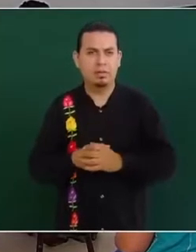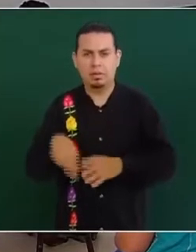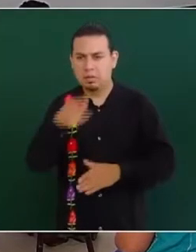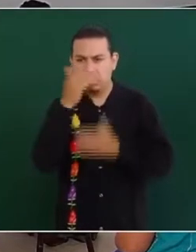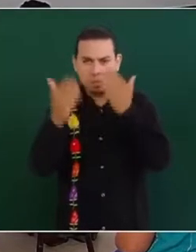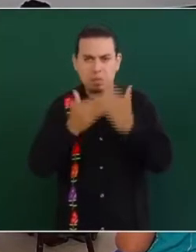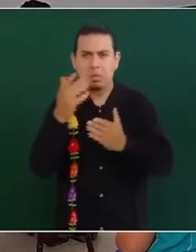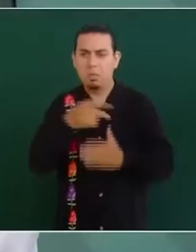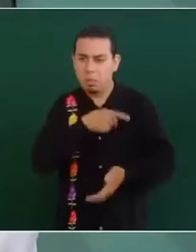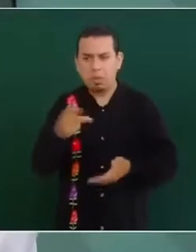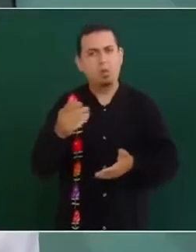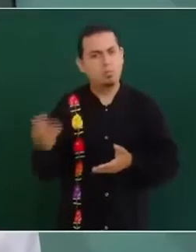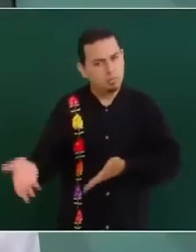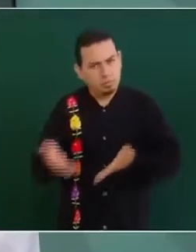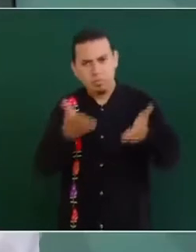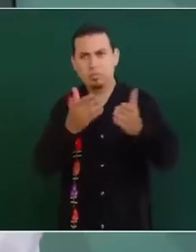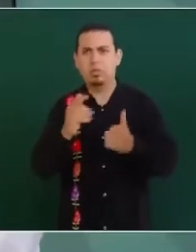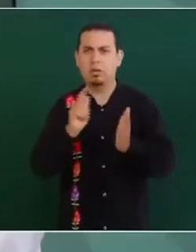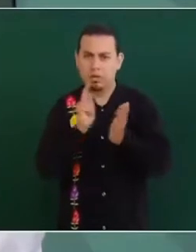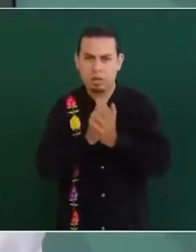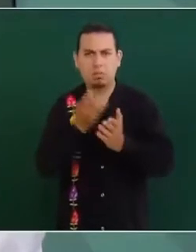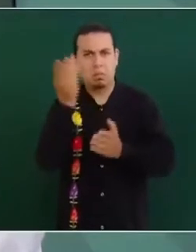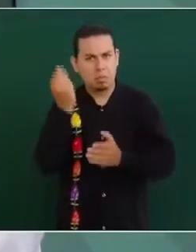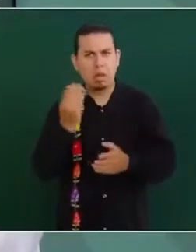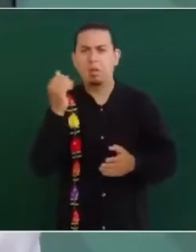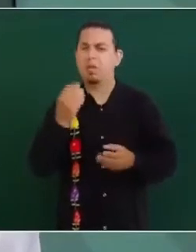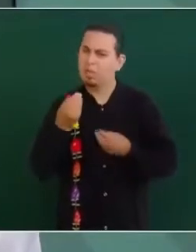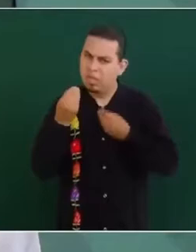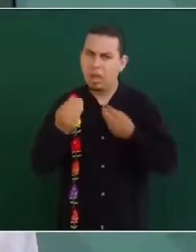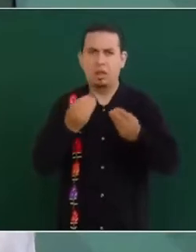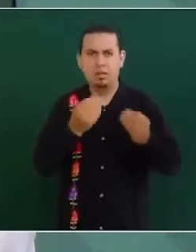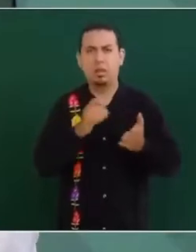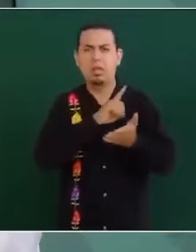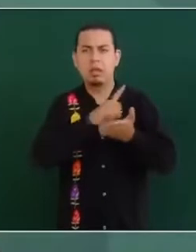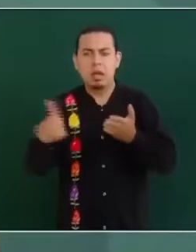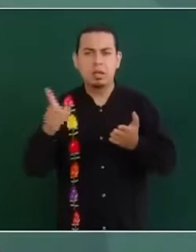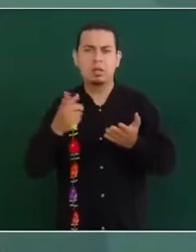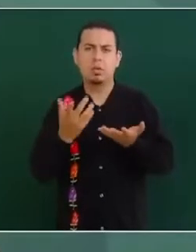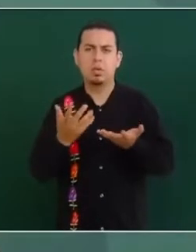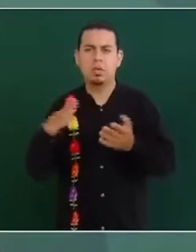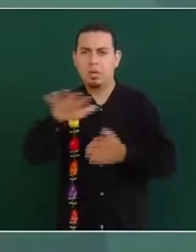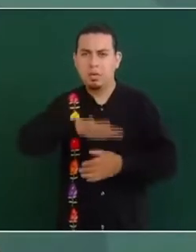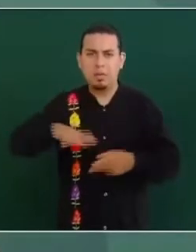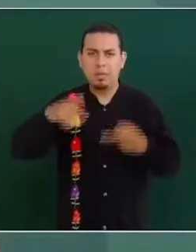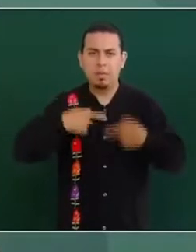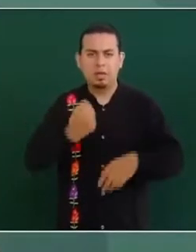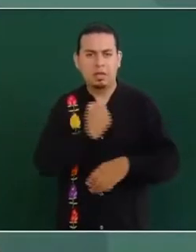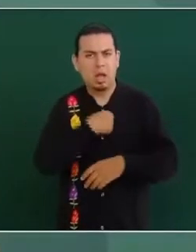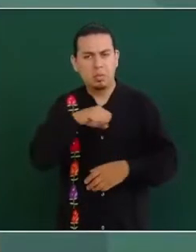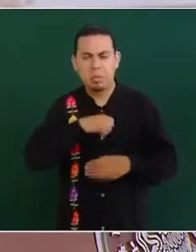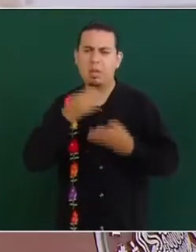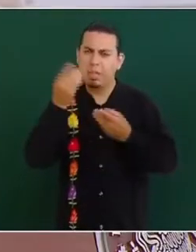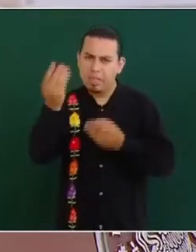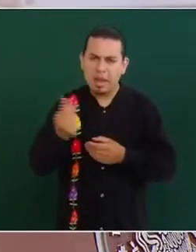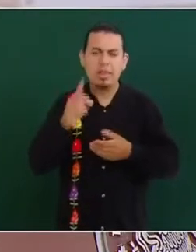estudiantes pobres a tener una beca y el derecho del pueblo a la salud.